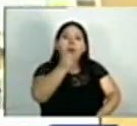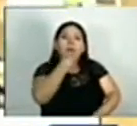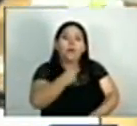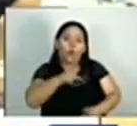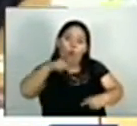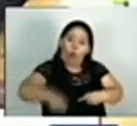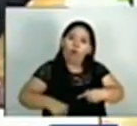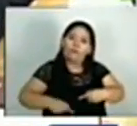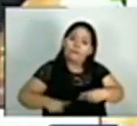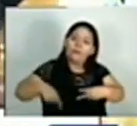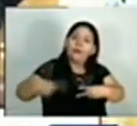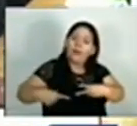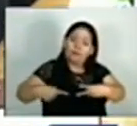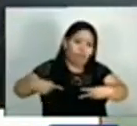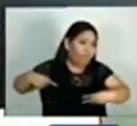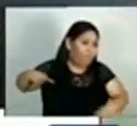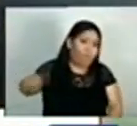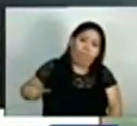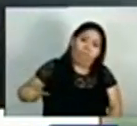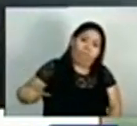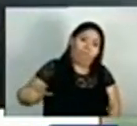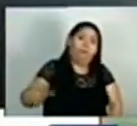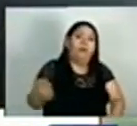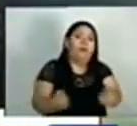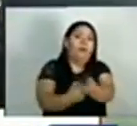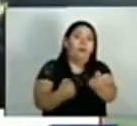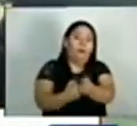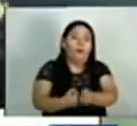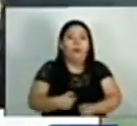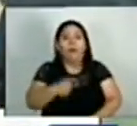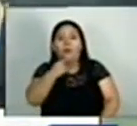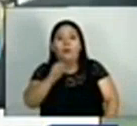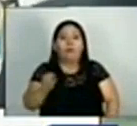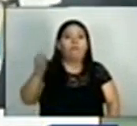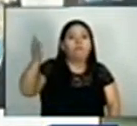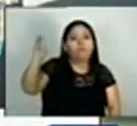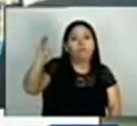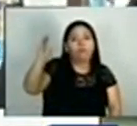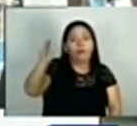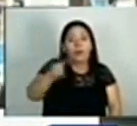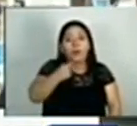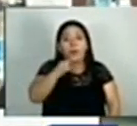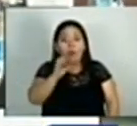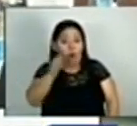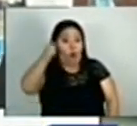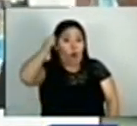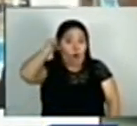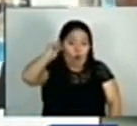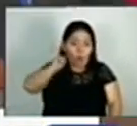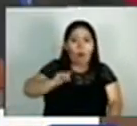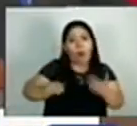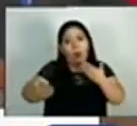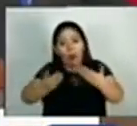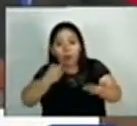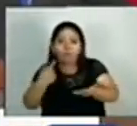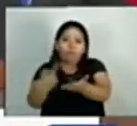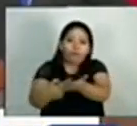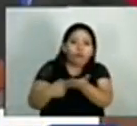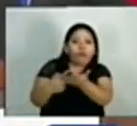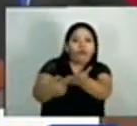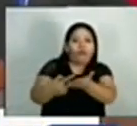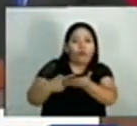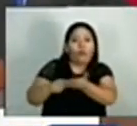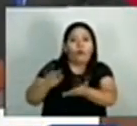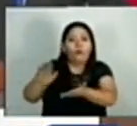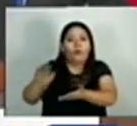mañana y todos los días. En conferencia de prensa desde Tel Aviv, Blinken detalló que discutió con el primer ministro